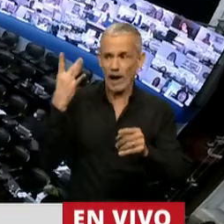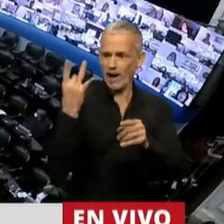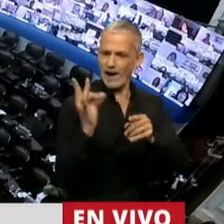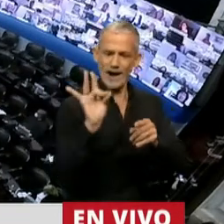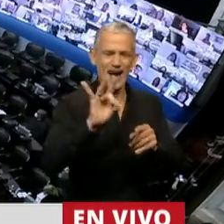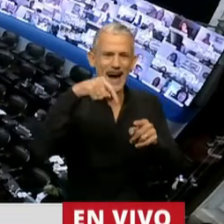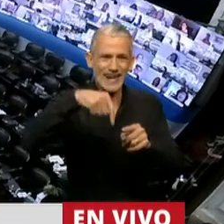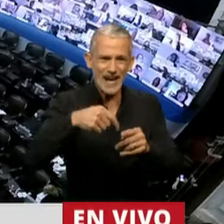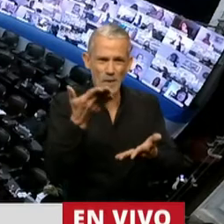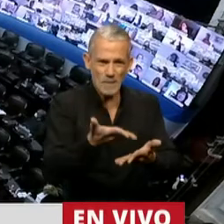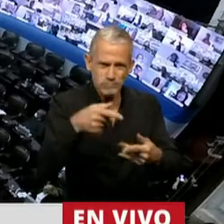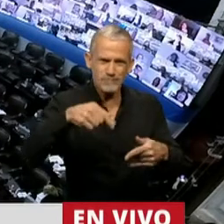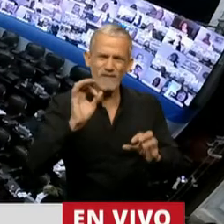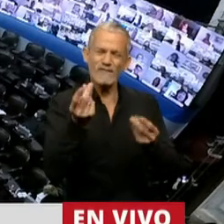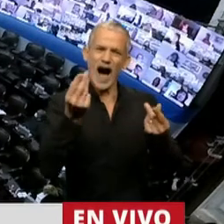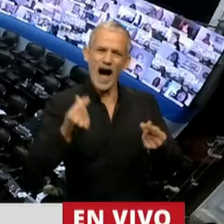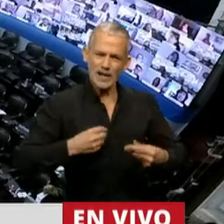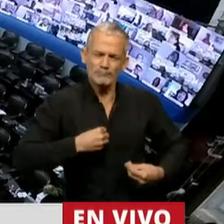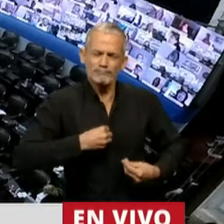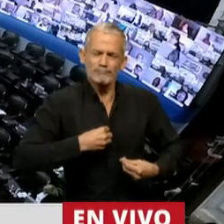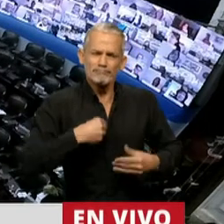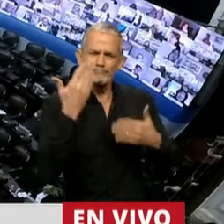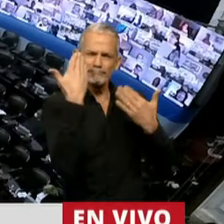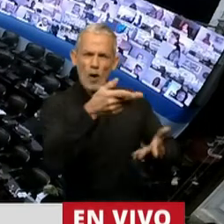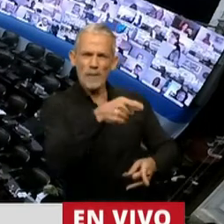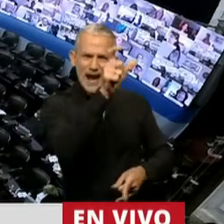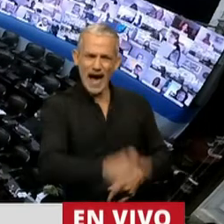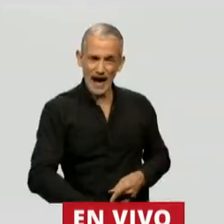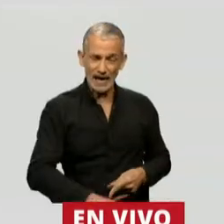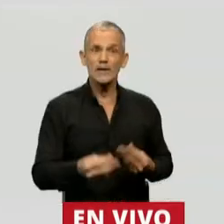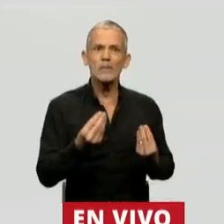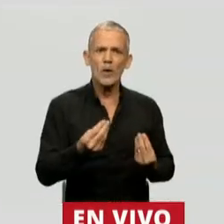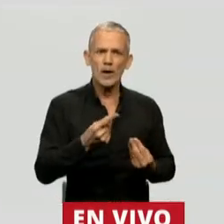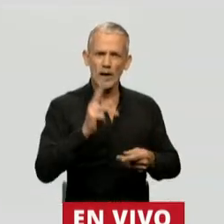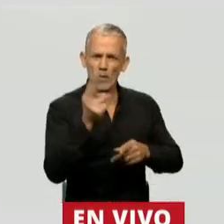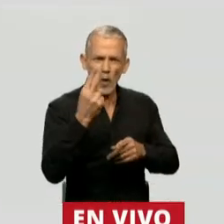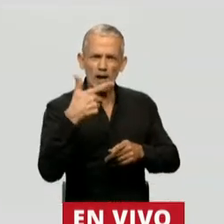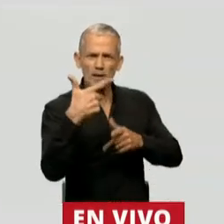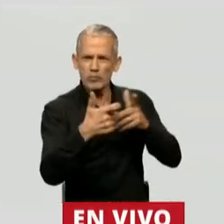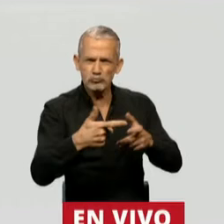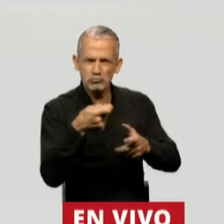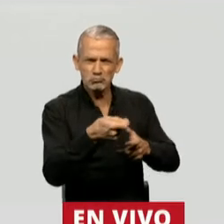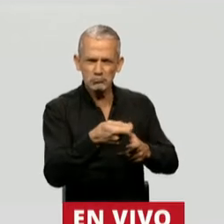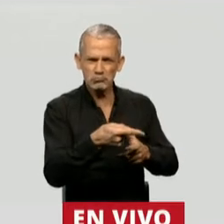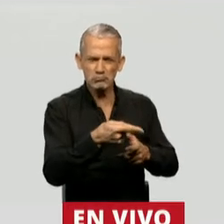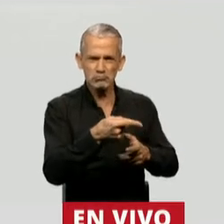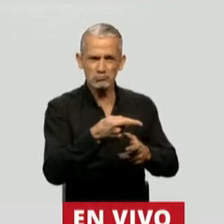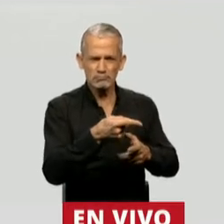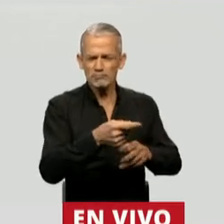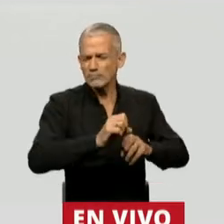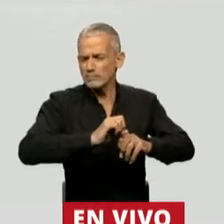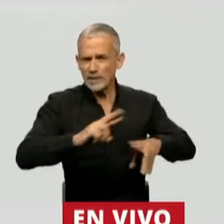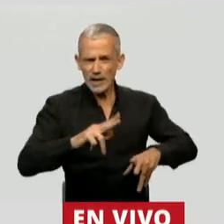Este es un homenaje muy sentido, particularmente porque justamente la muerte, el vil